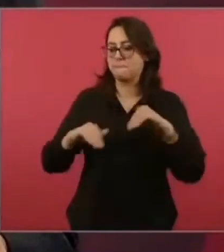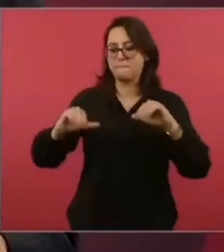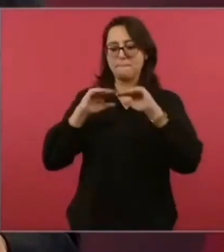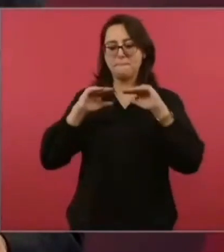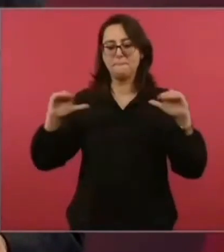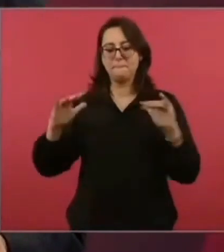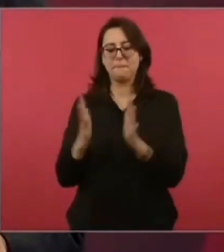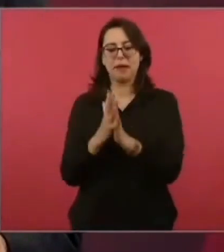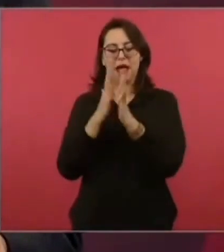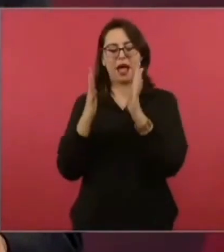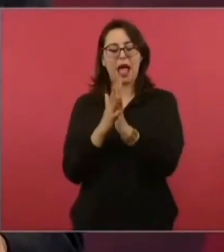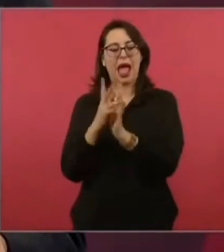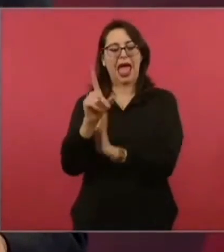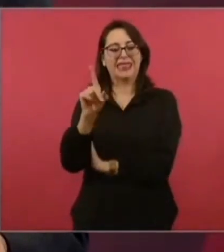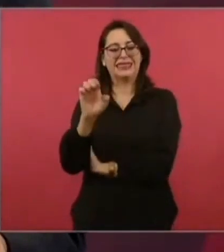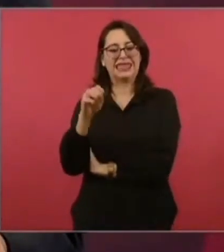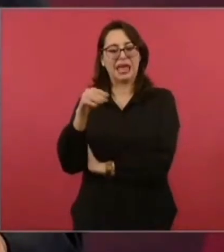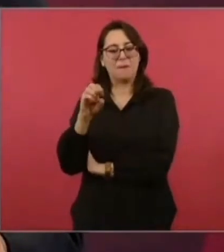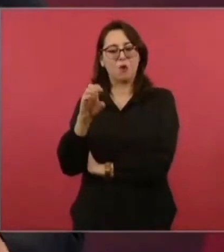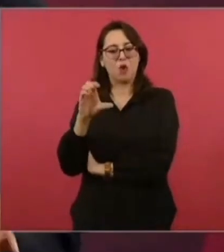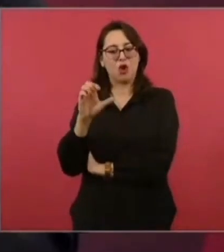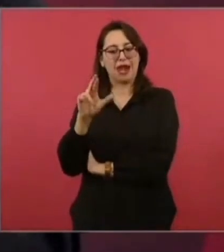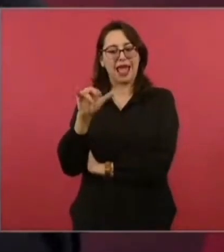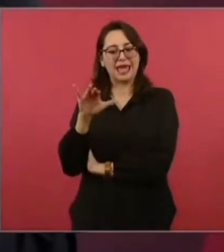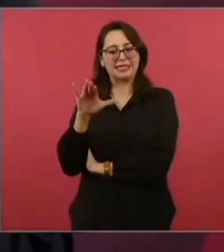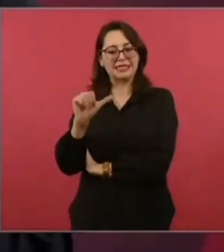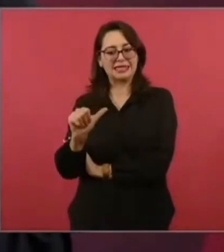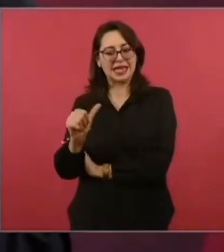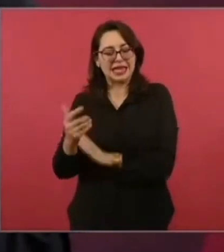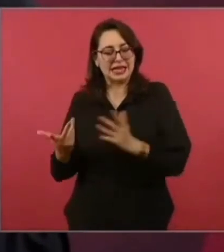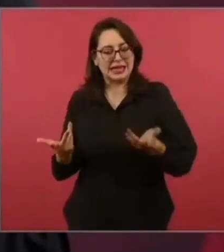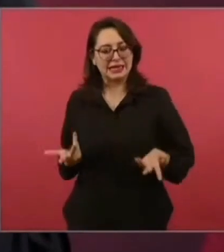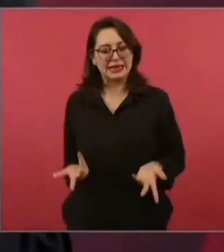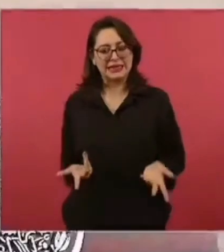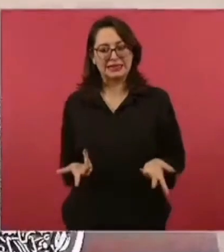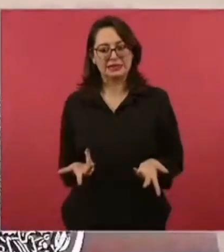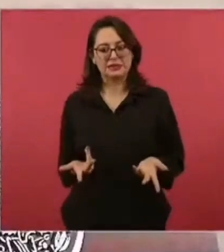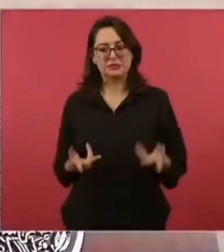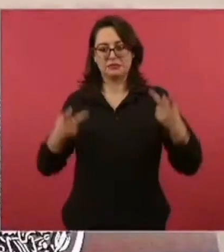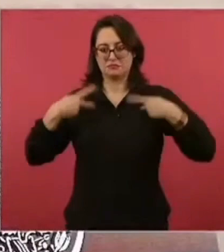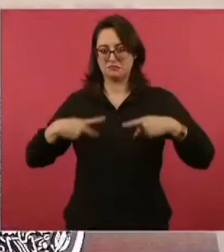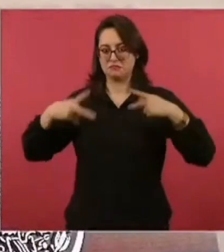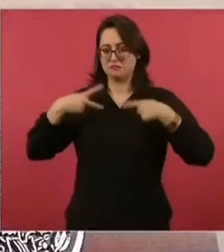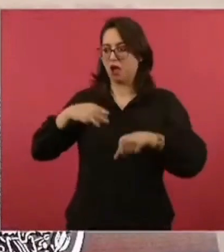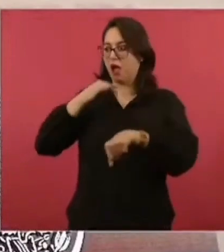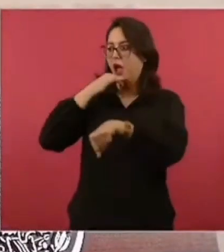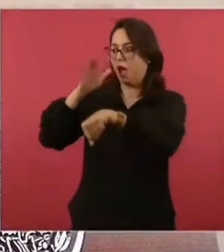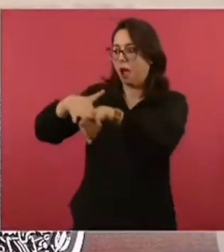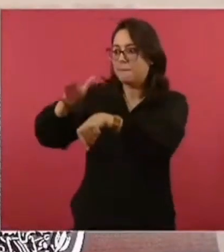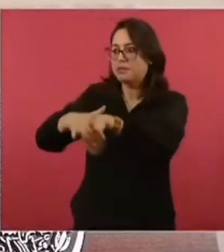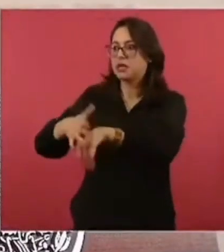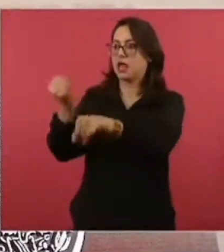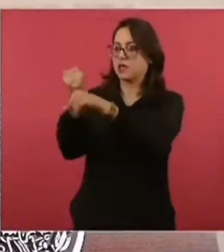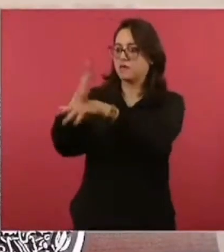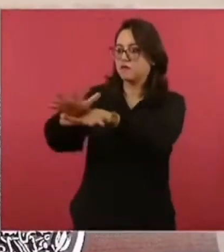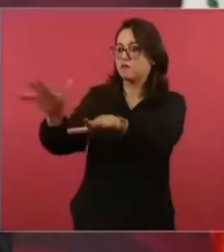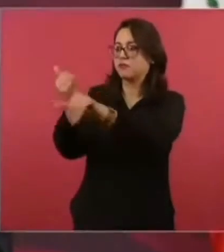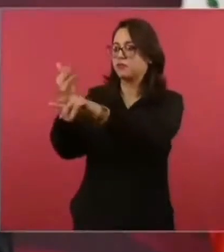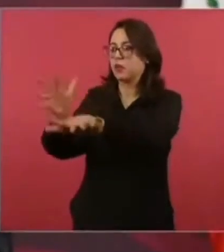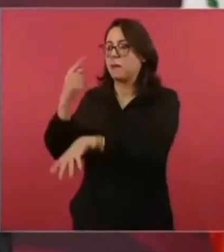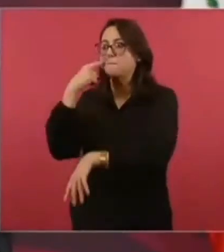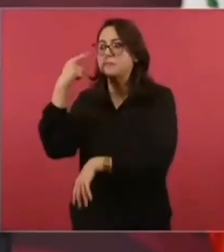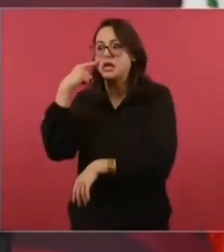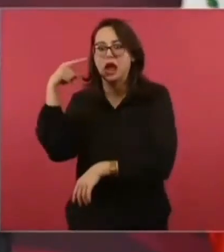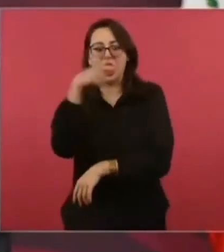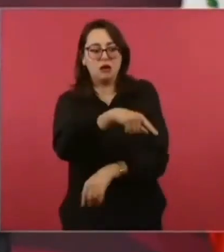¿Cómo es que no voy yo a advertirle a la gente de que hay una pandilla de